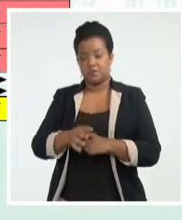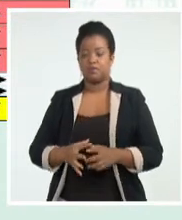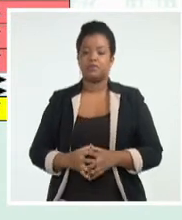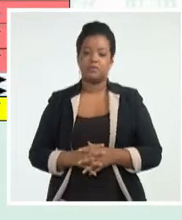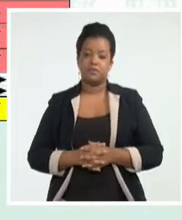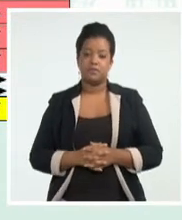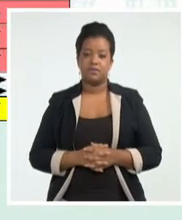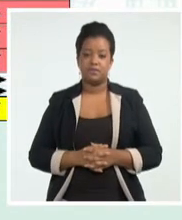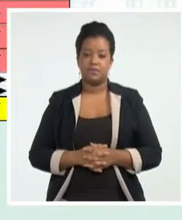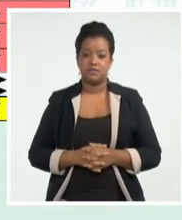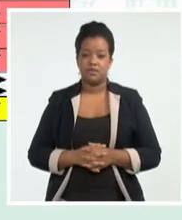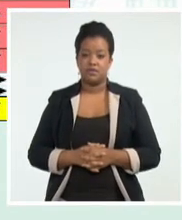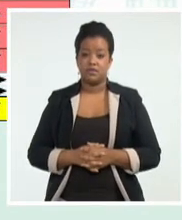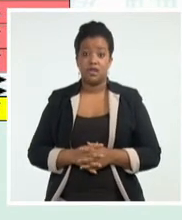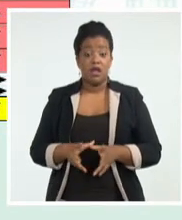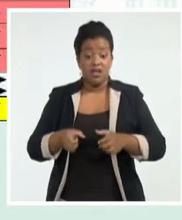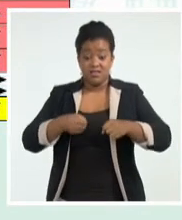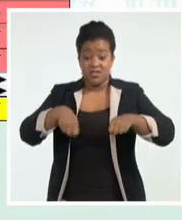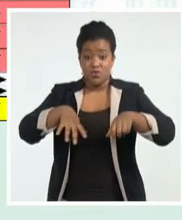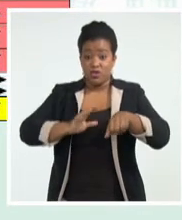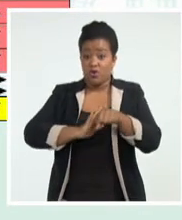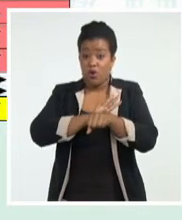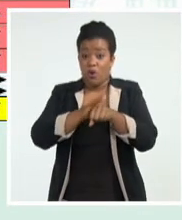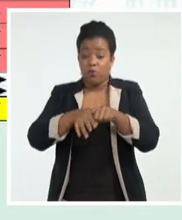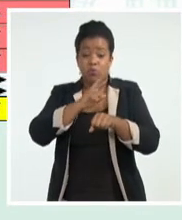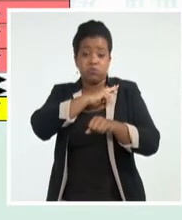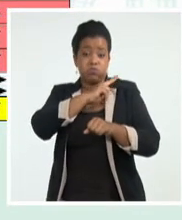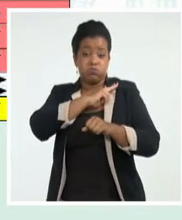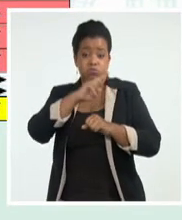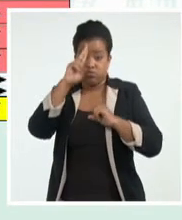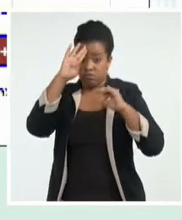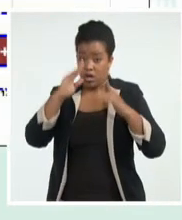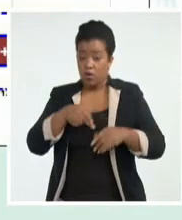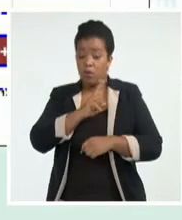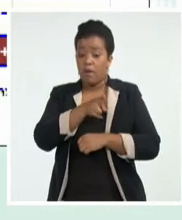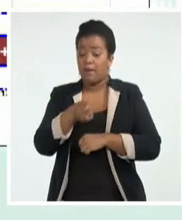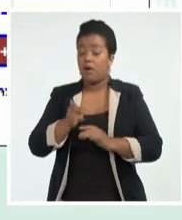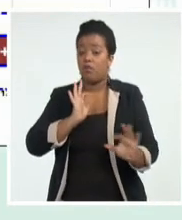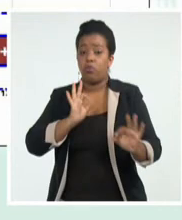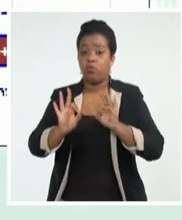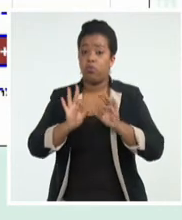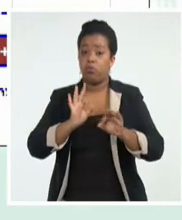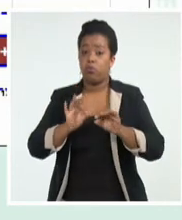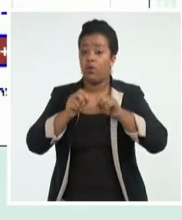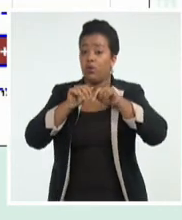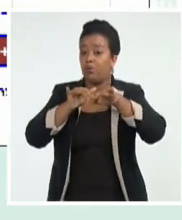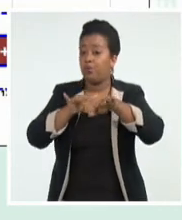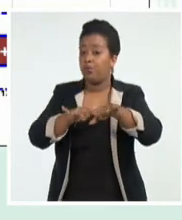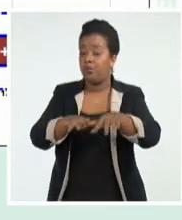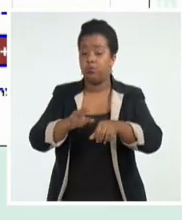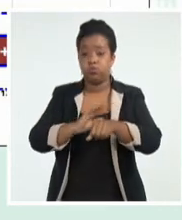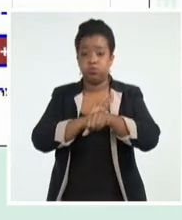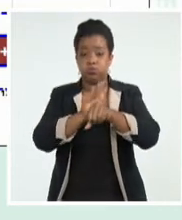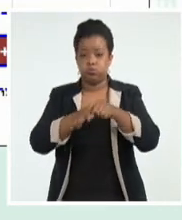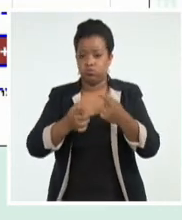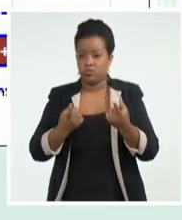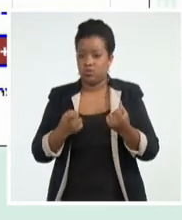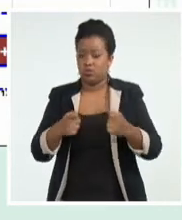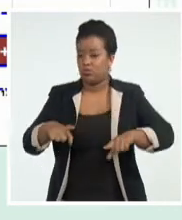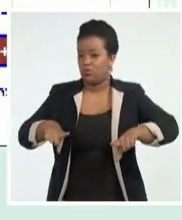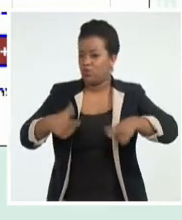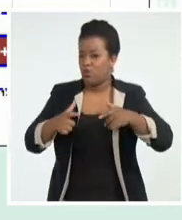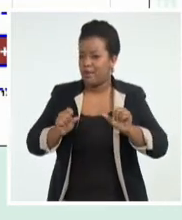esta situación, las autoridades sanitarias alertan sobre la dispersión del virus y reiteran la necesidad de cumplir estrictamente los